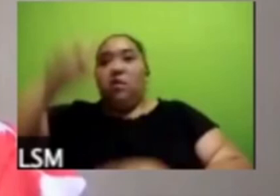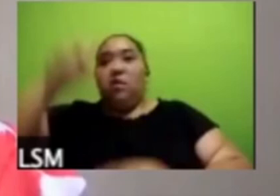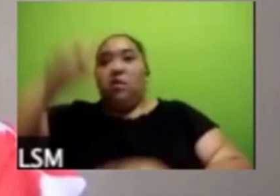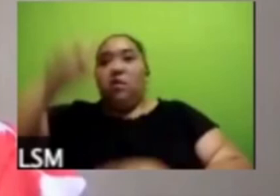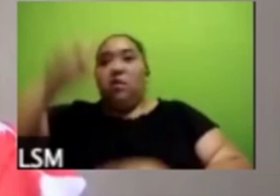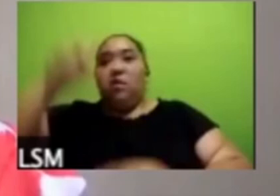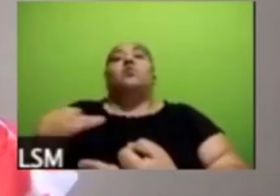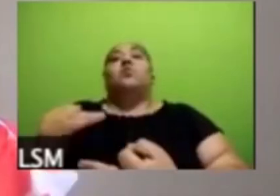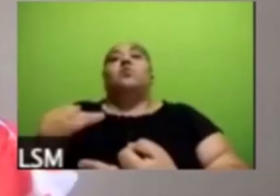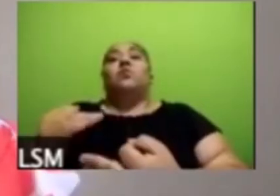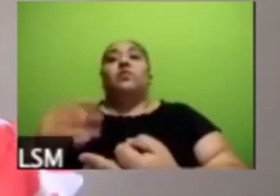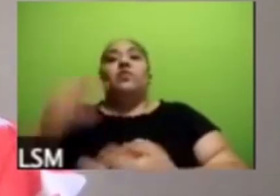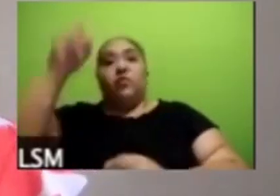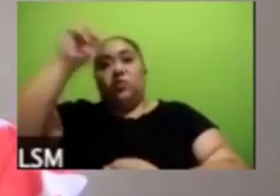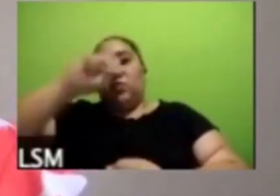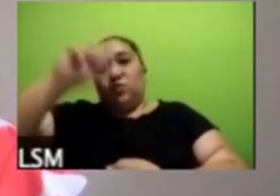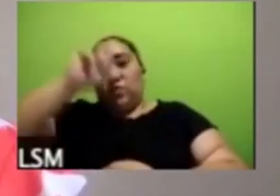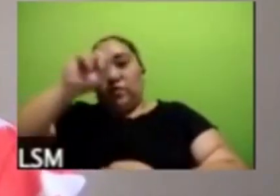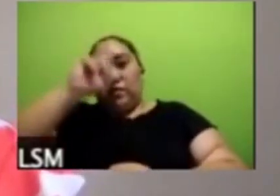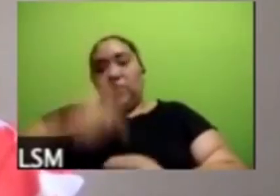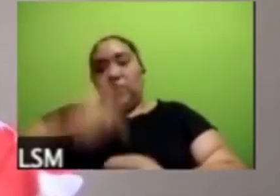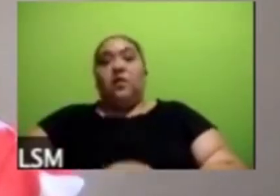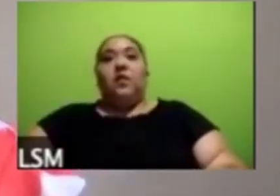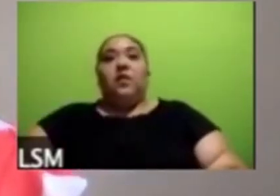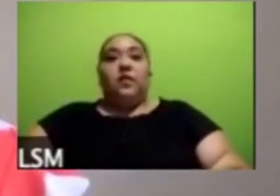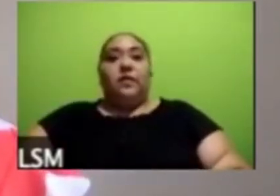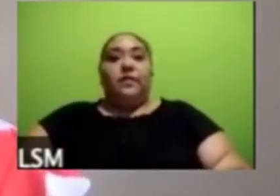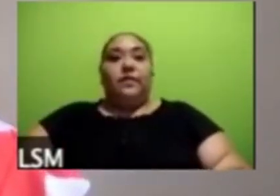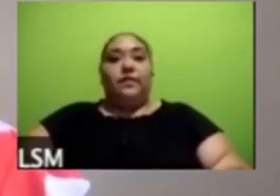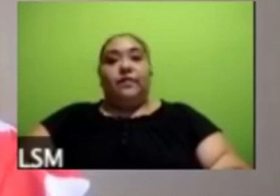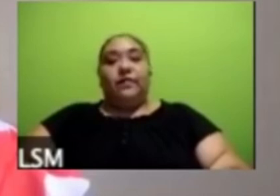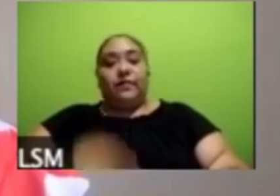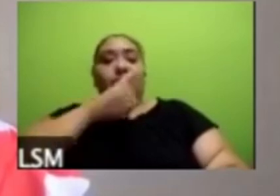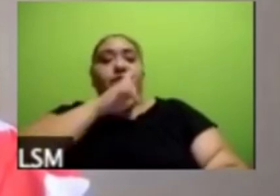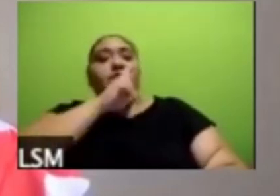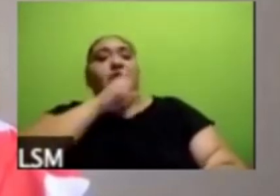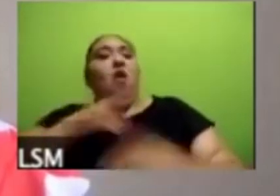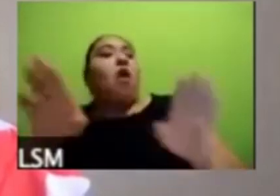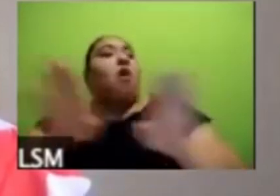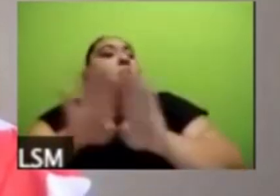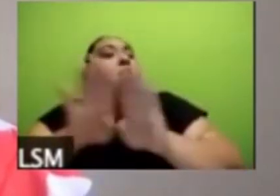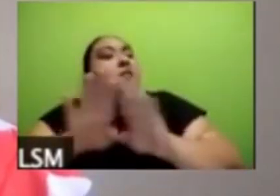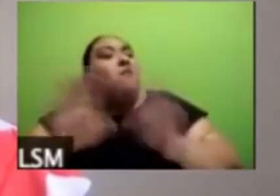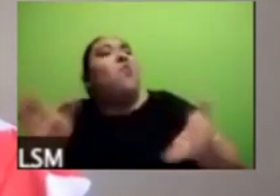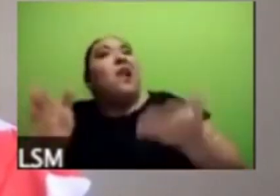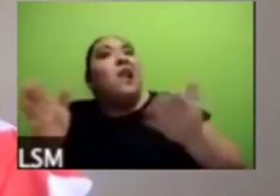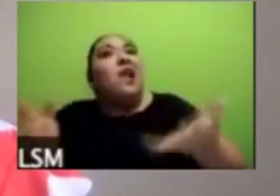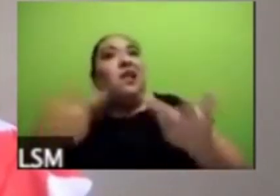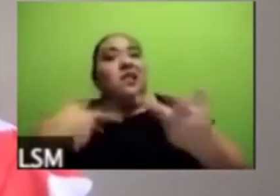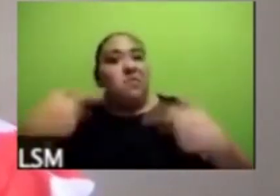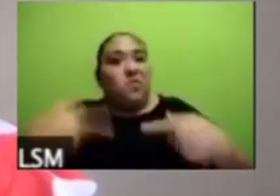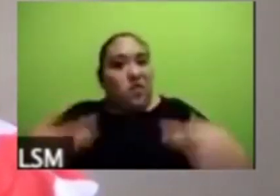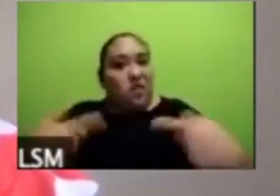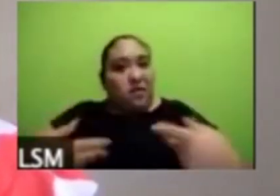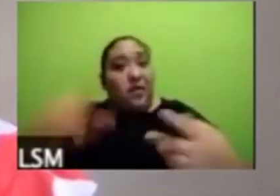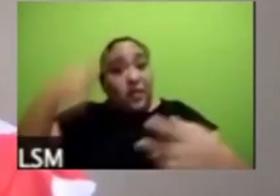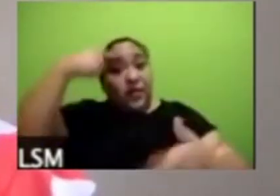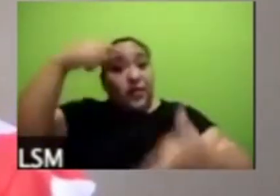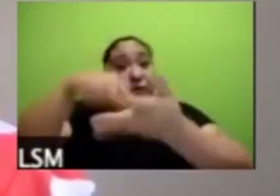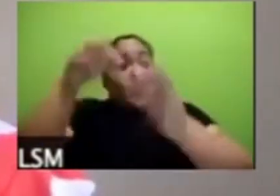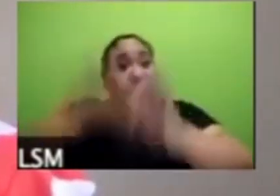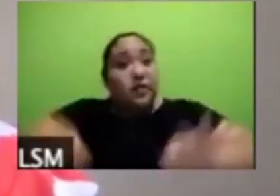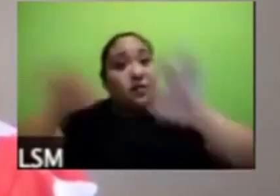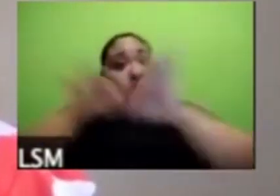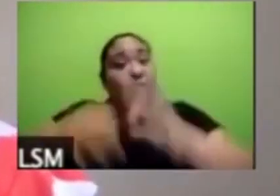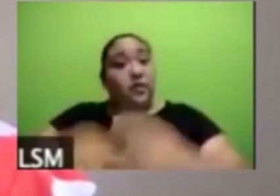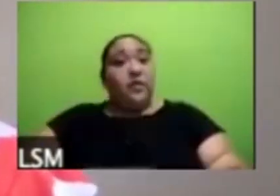comentarios para mejorar el ánimo yo creo que es bien importante y